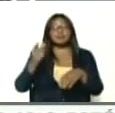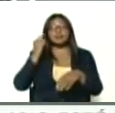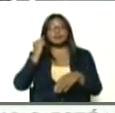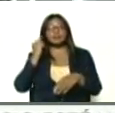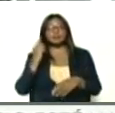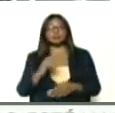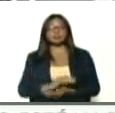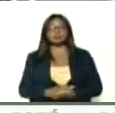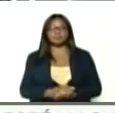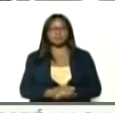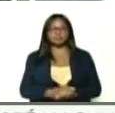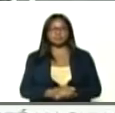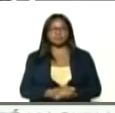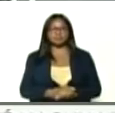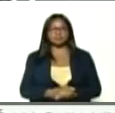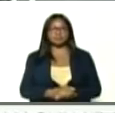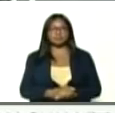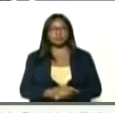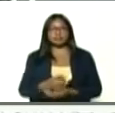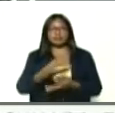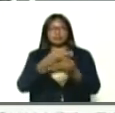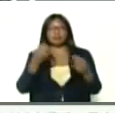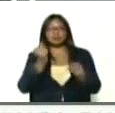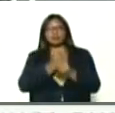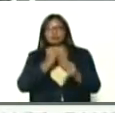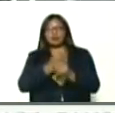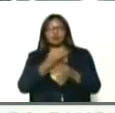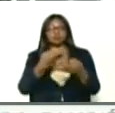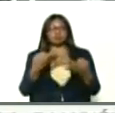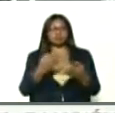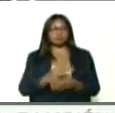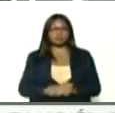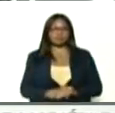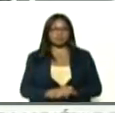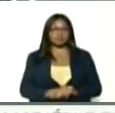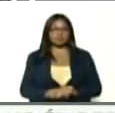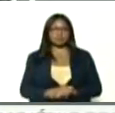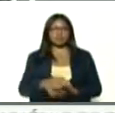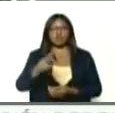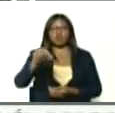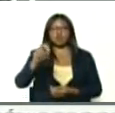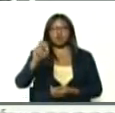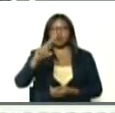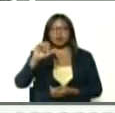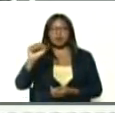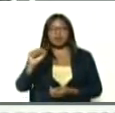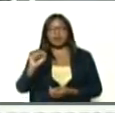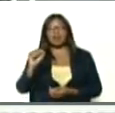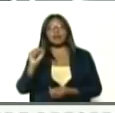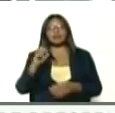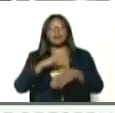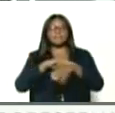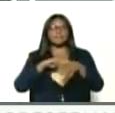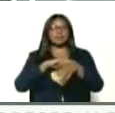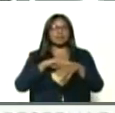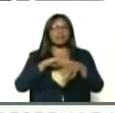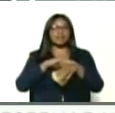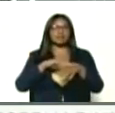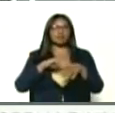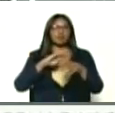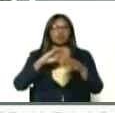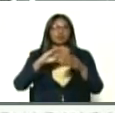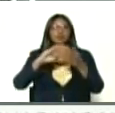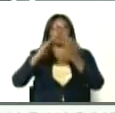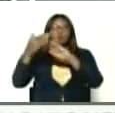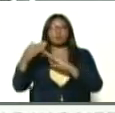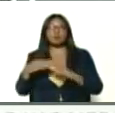ministra del poder popular, para la mujer, está haciendo tremendo trabajo, y Noris Herrera, que viene de ser, líder de un consejo comunal,